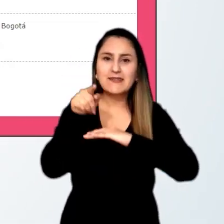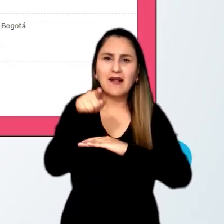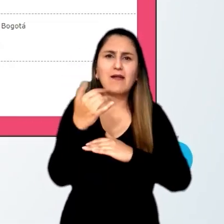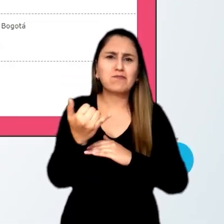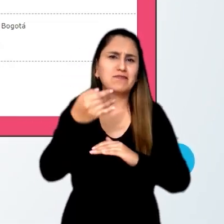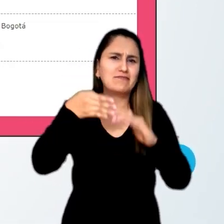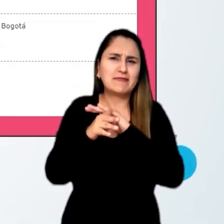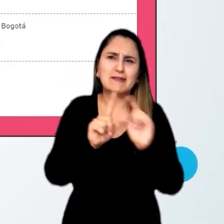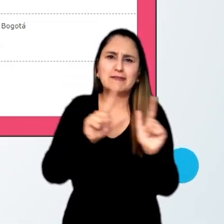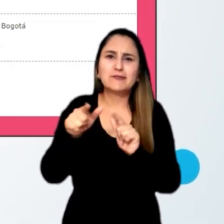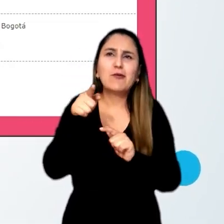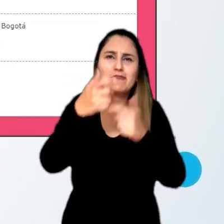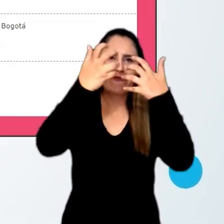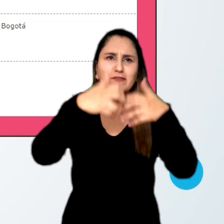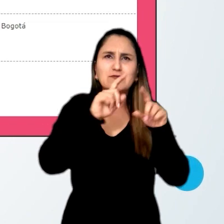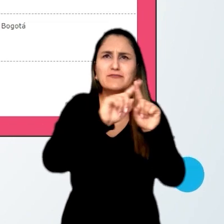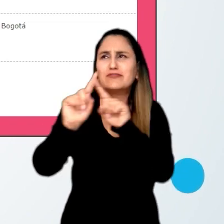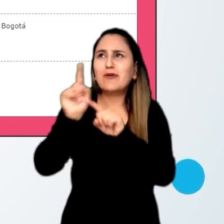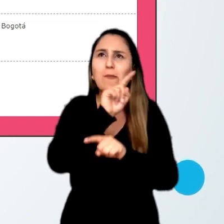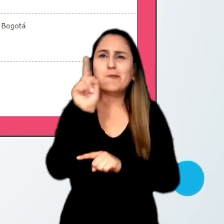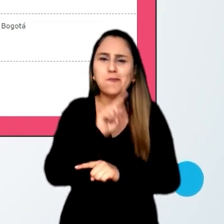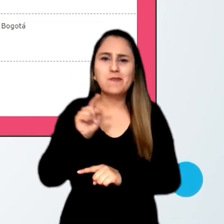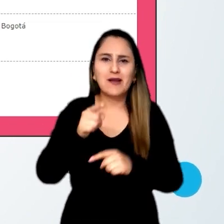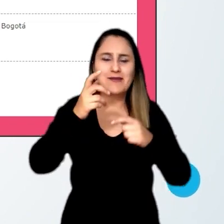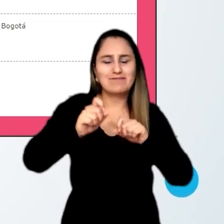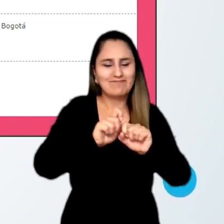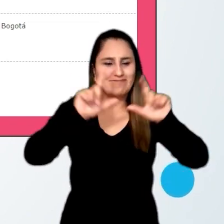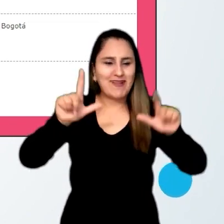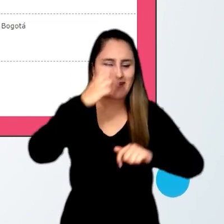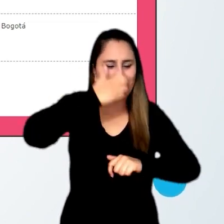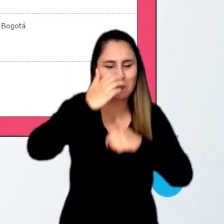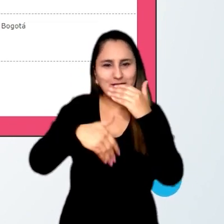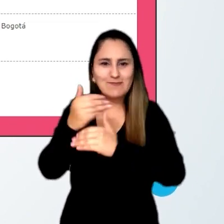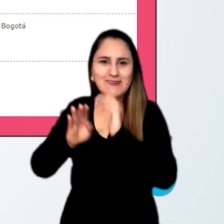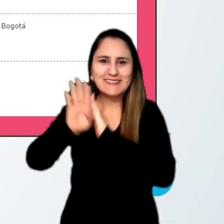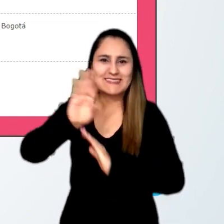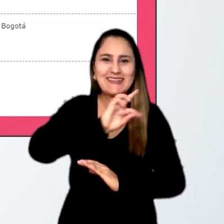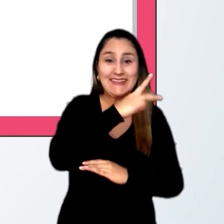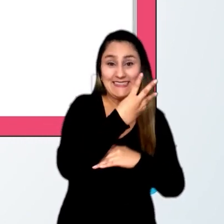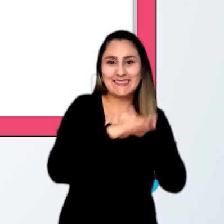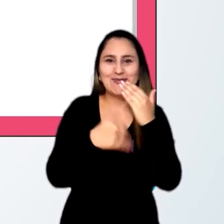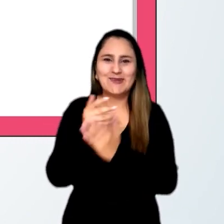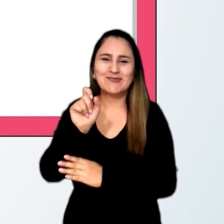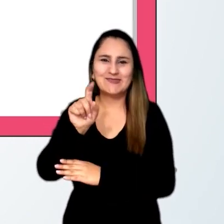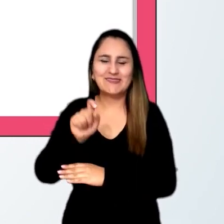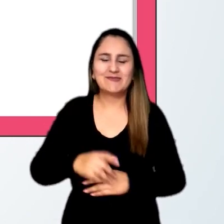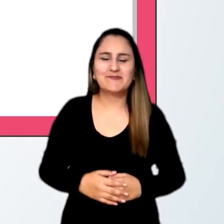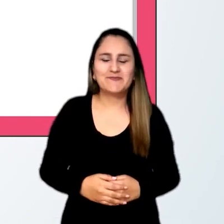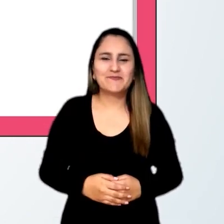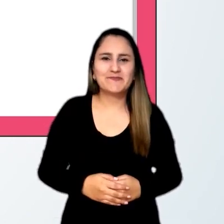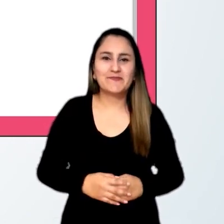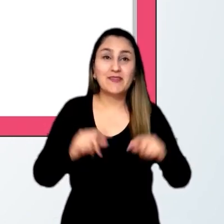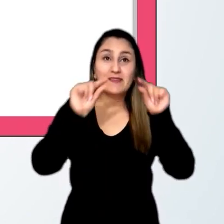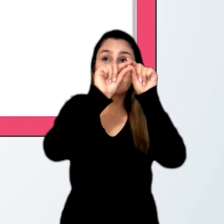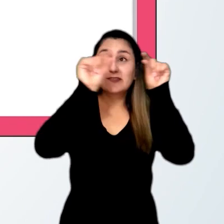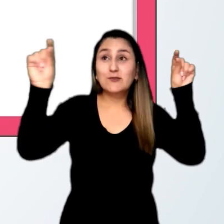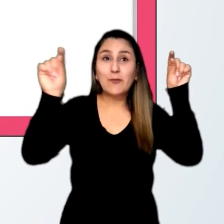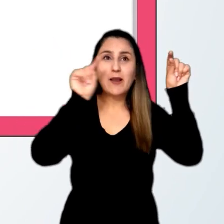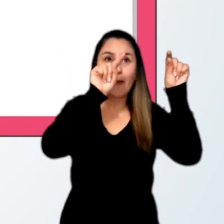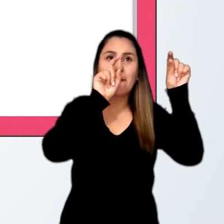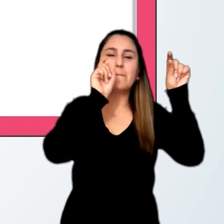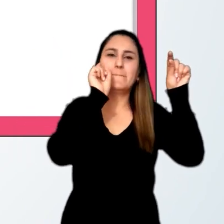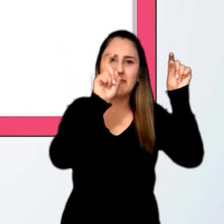ya tiene acceso a las funcionalidades de la plataforma evaluar para avanzar tercero a once. En la parte superior